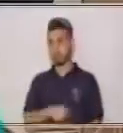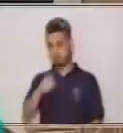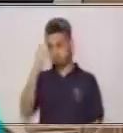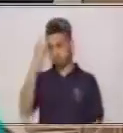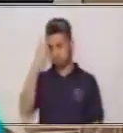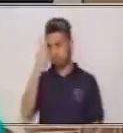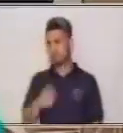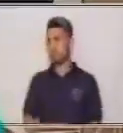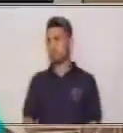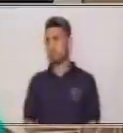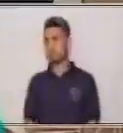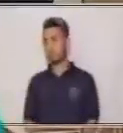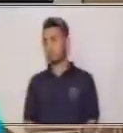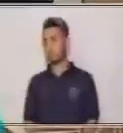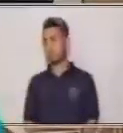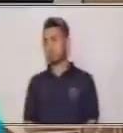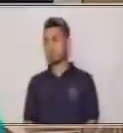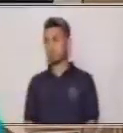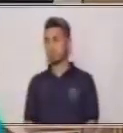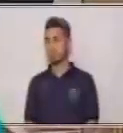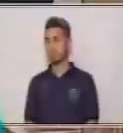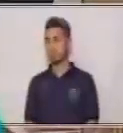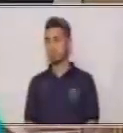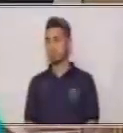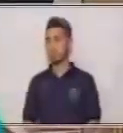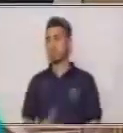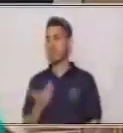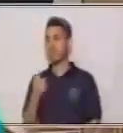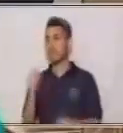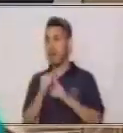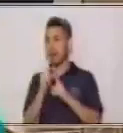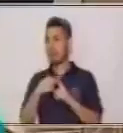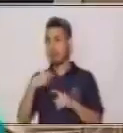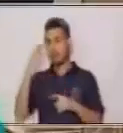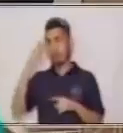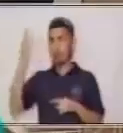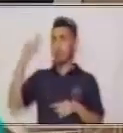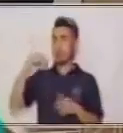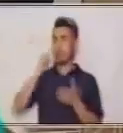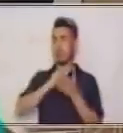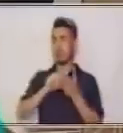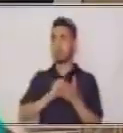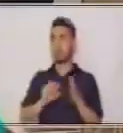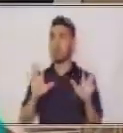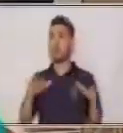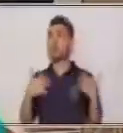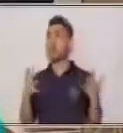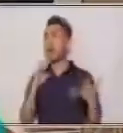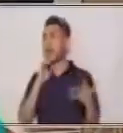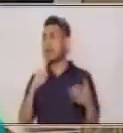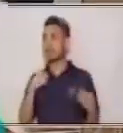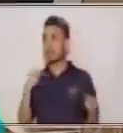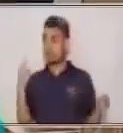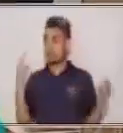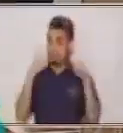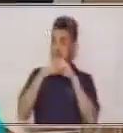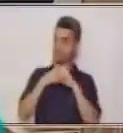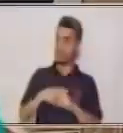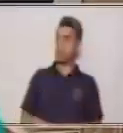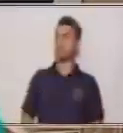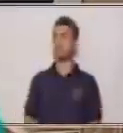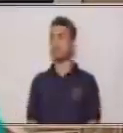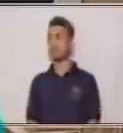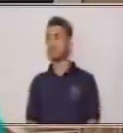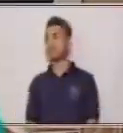porque yo también aquí estoy pensando qué palabras eran las que escribí. Y si recuerdo cuál es el error que cometí.